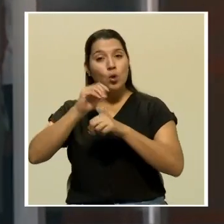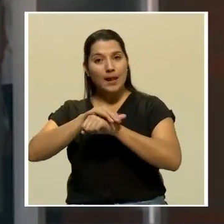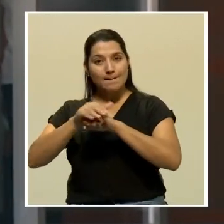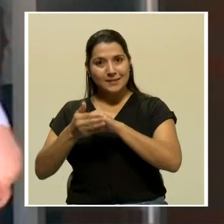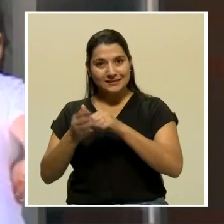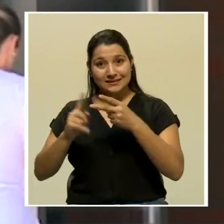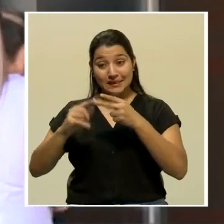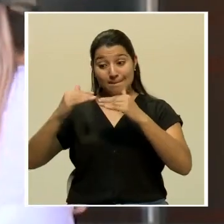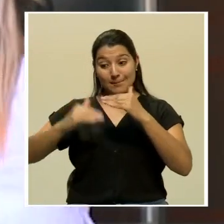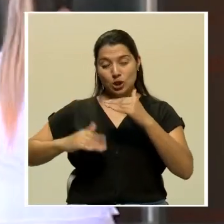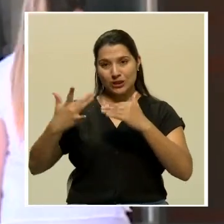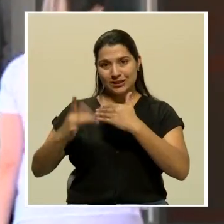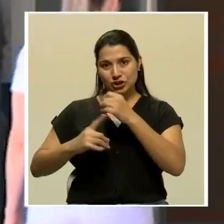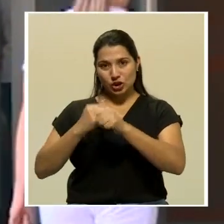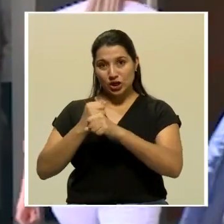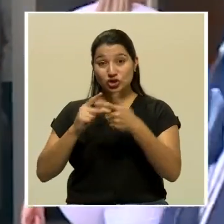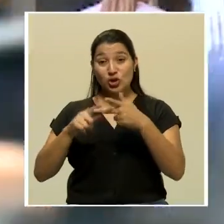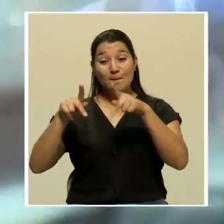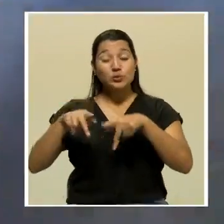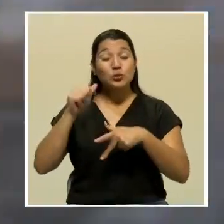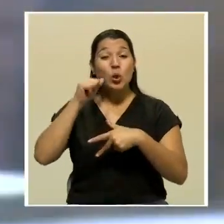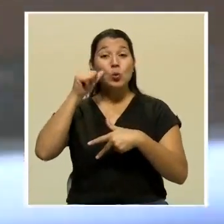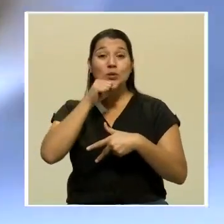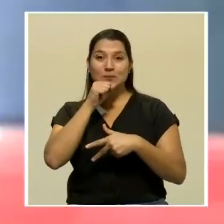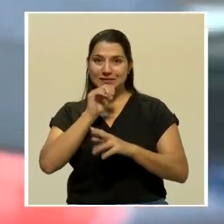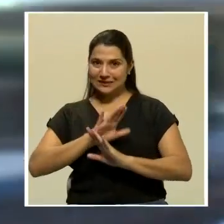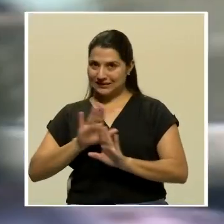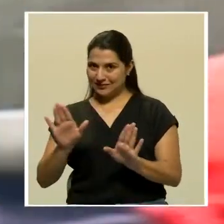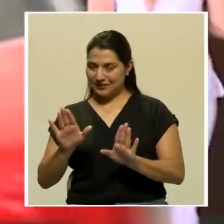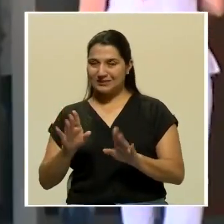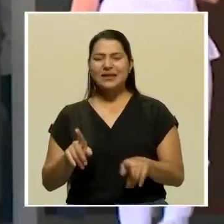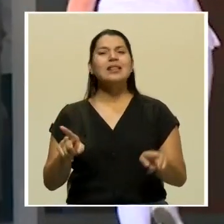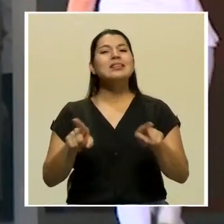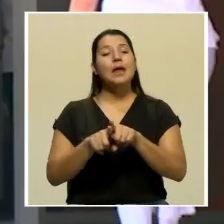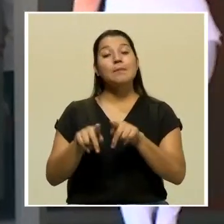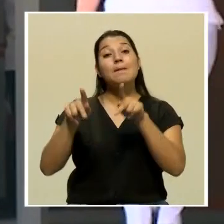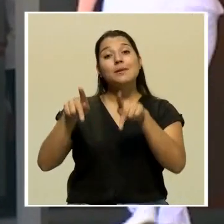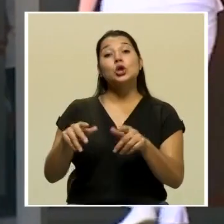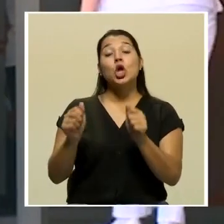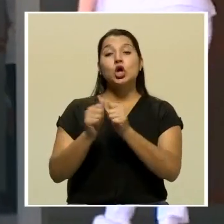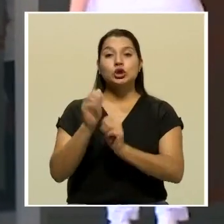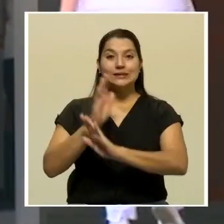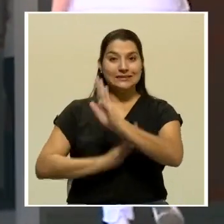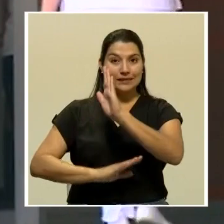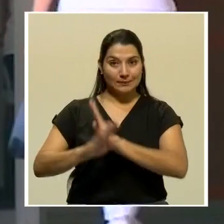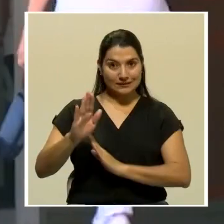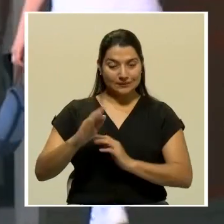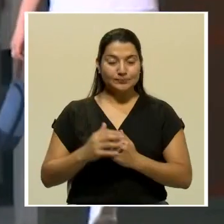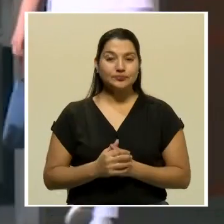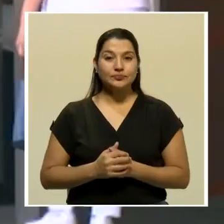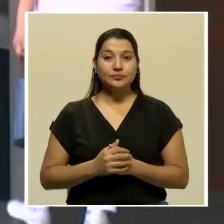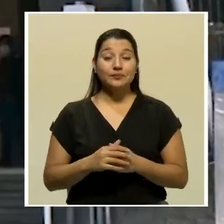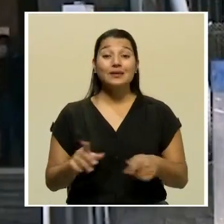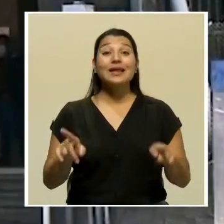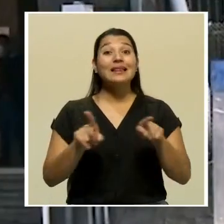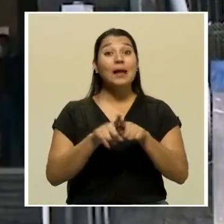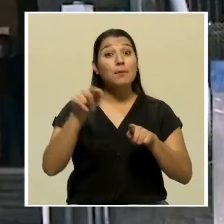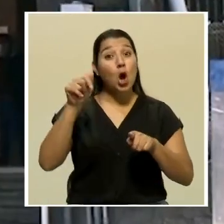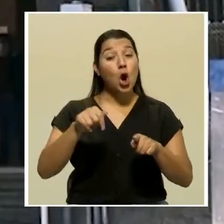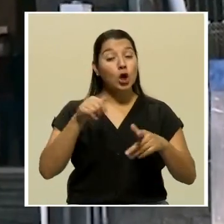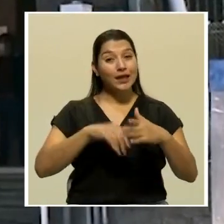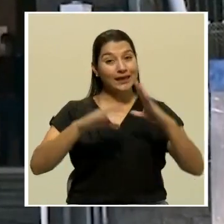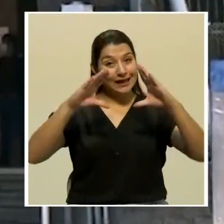menores de edad y adultos mayores, y también las personas con discapacidad. Además, esta tarde,